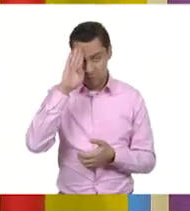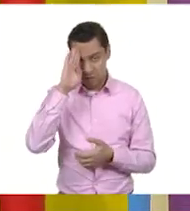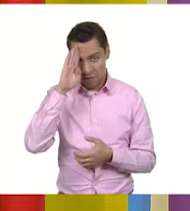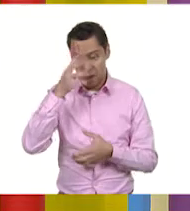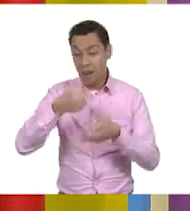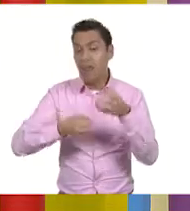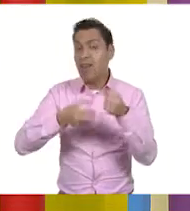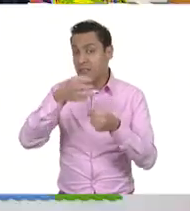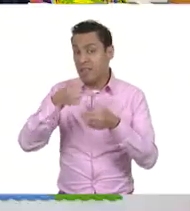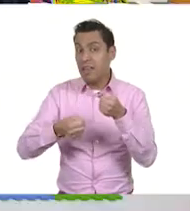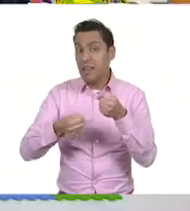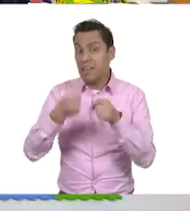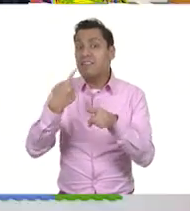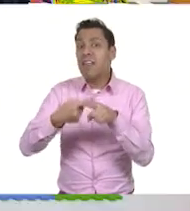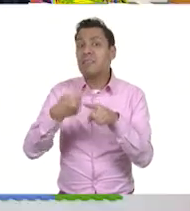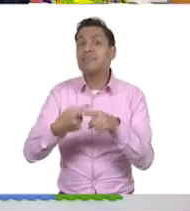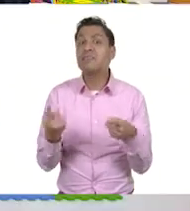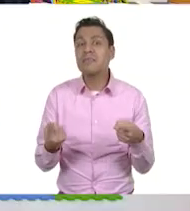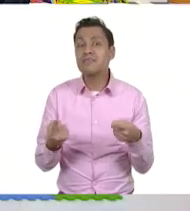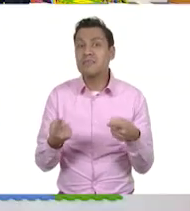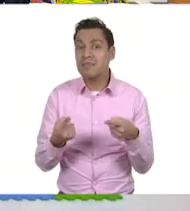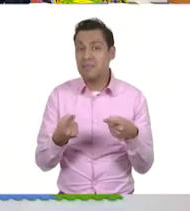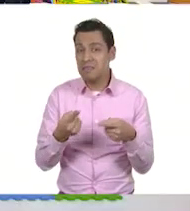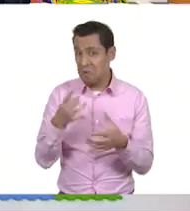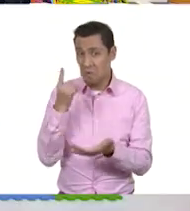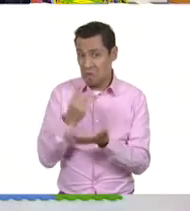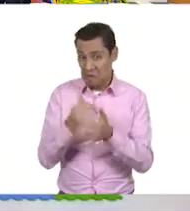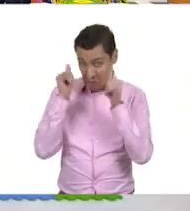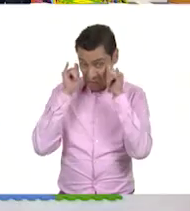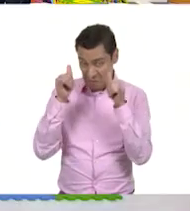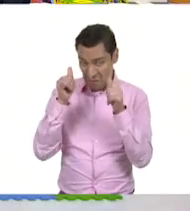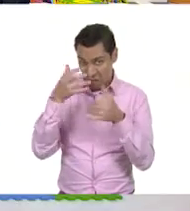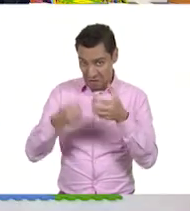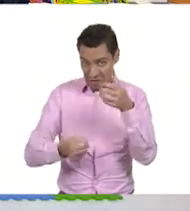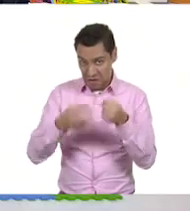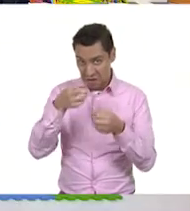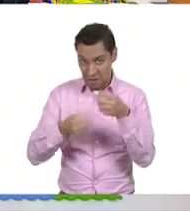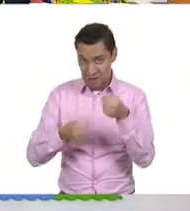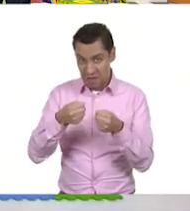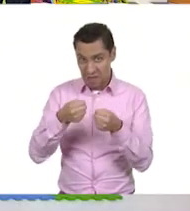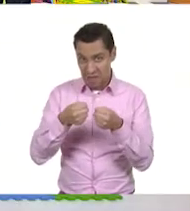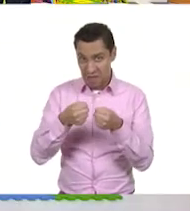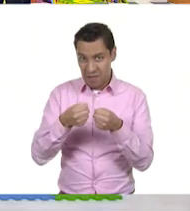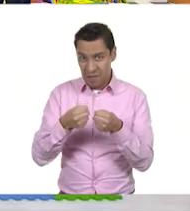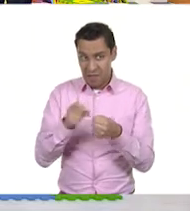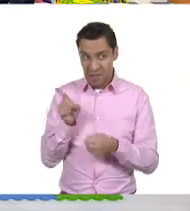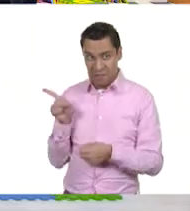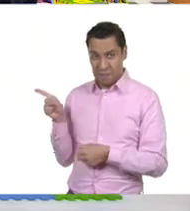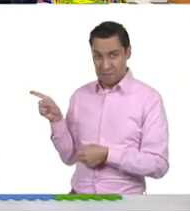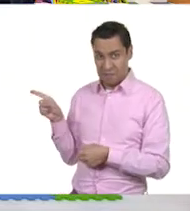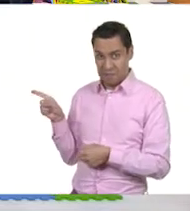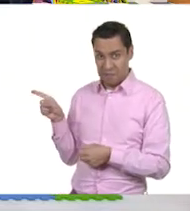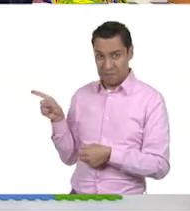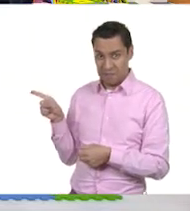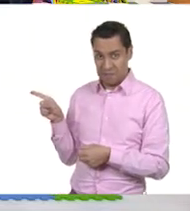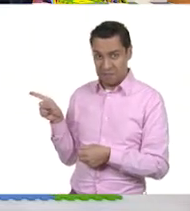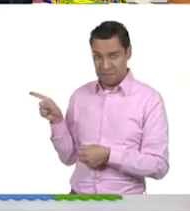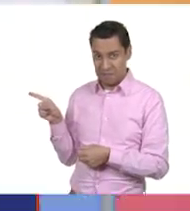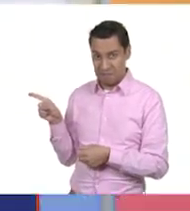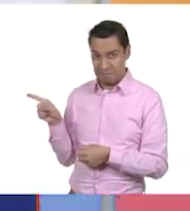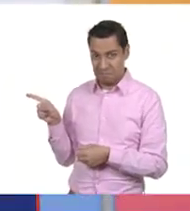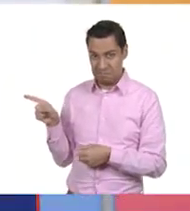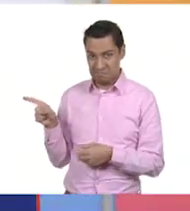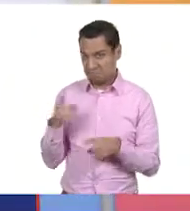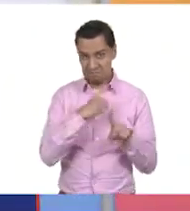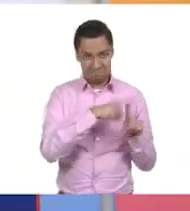¿De dónde viene más la leche? Supongo que algún niño o niña lo ha escuchado, que comen o toman leche de almendras. ¡Exacto! Y, por